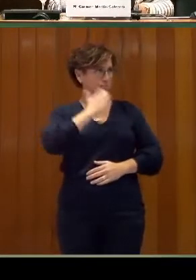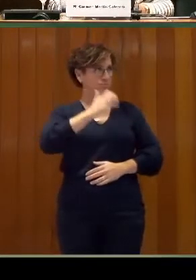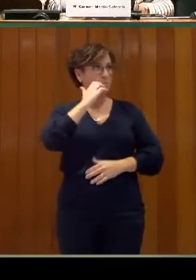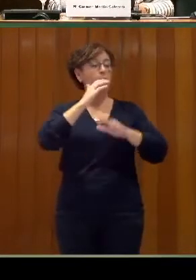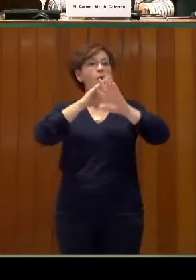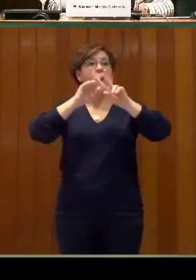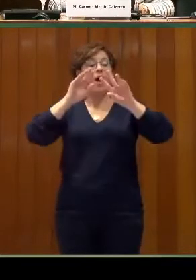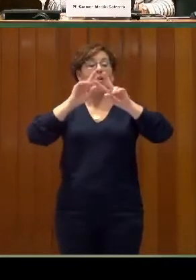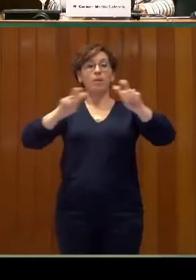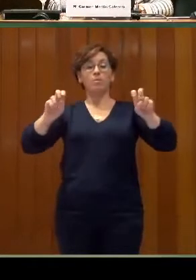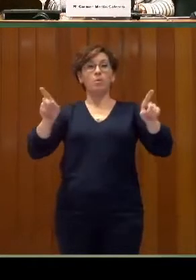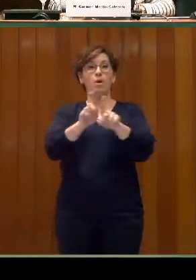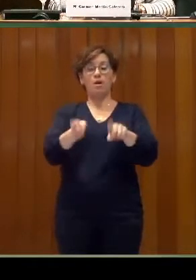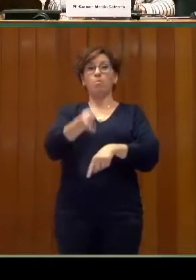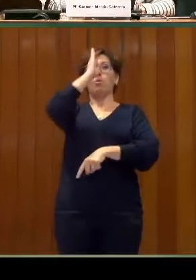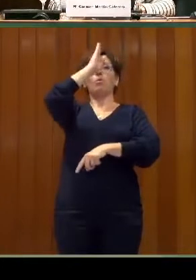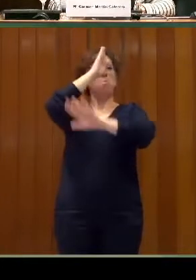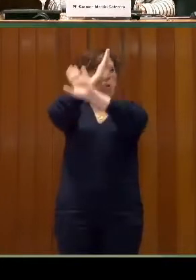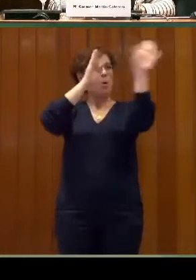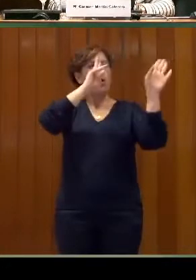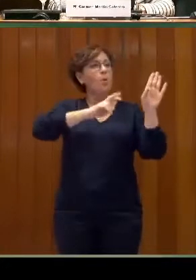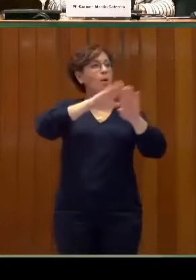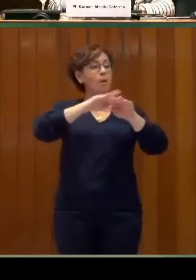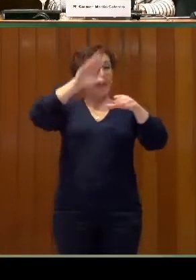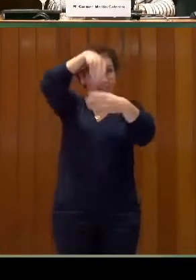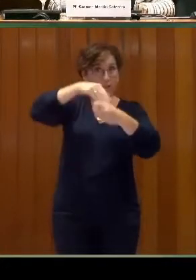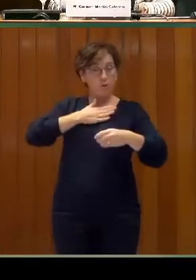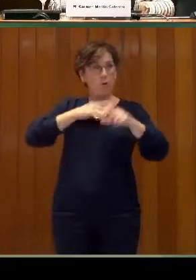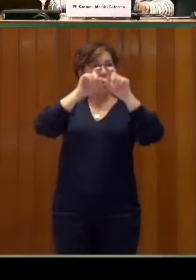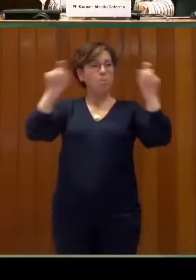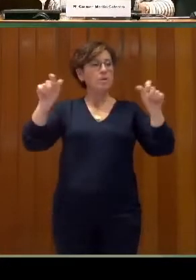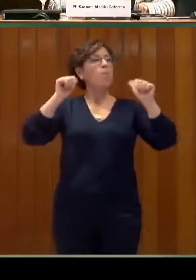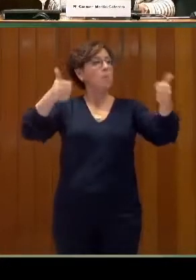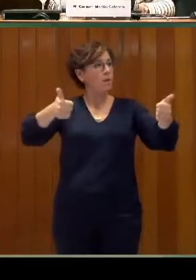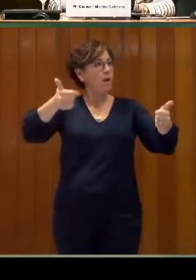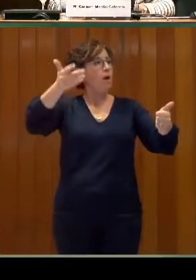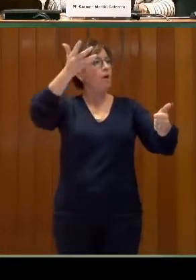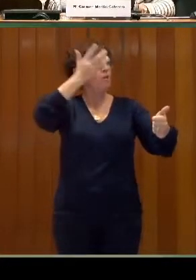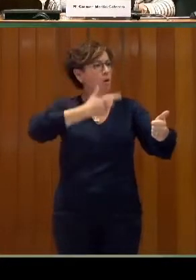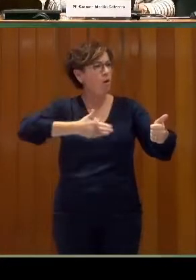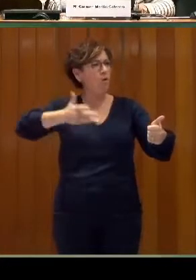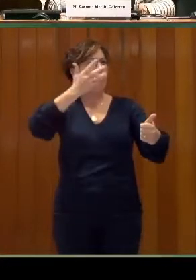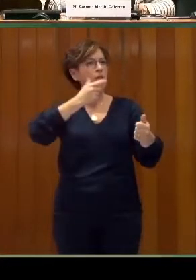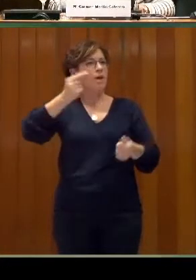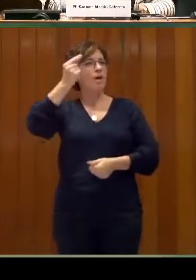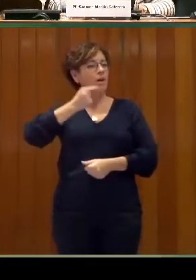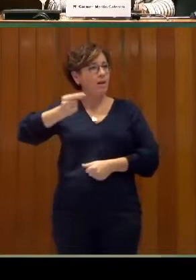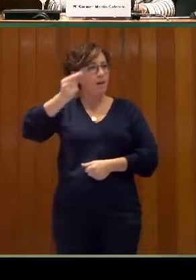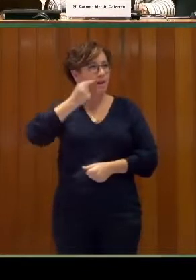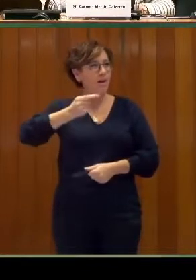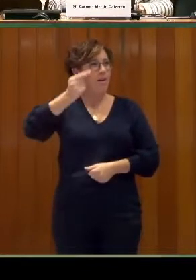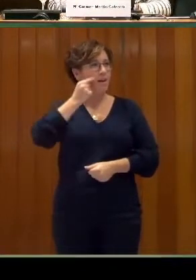la propia compañía se nos conociera más, y sobre todo hemos tenido siempre mucho